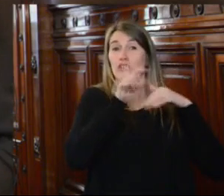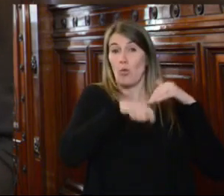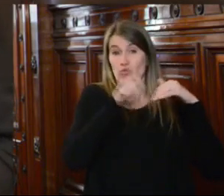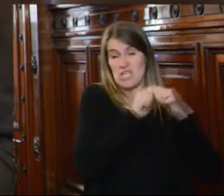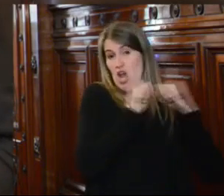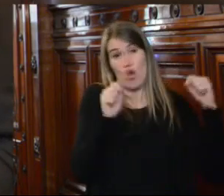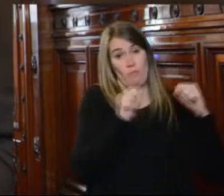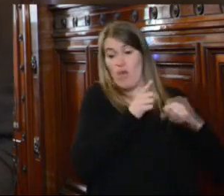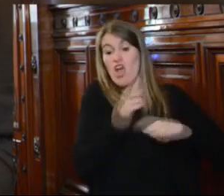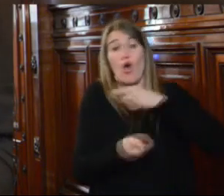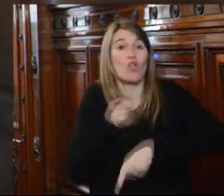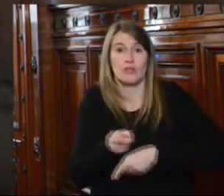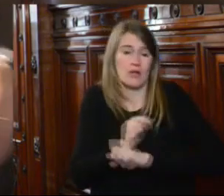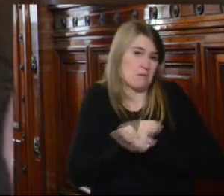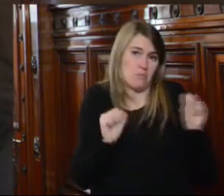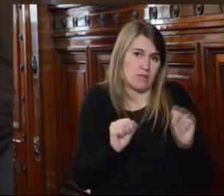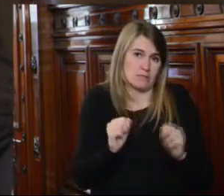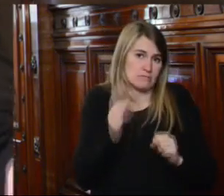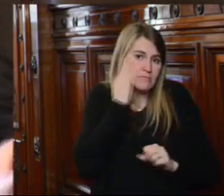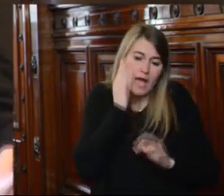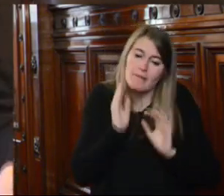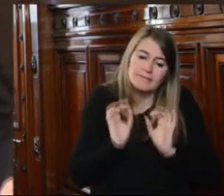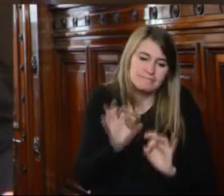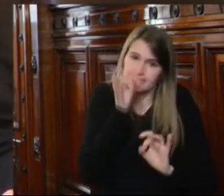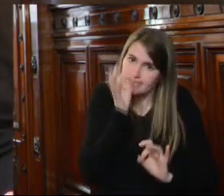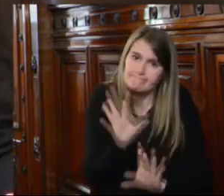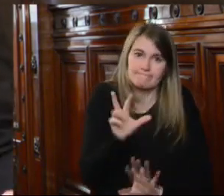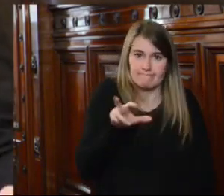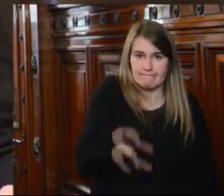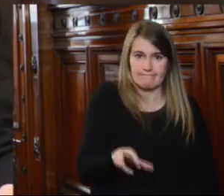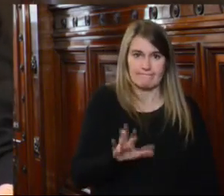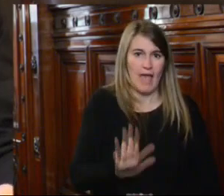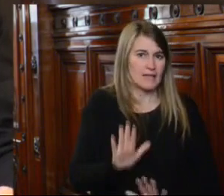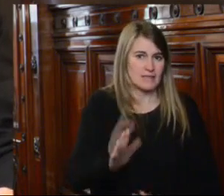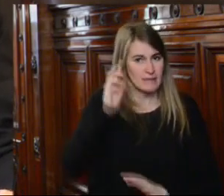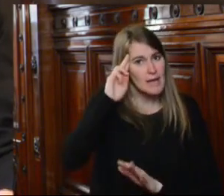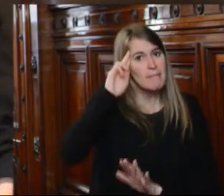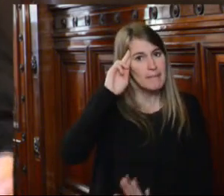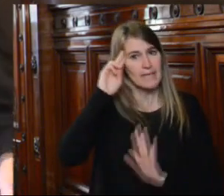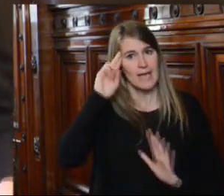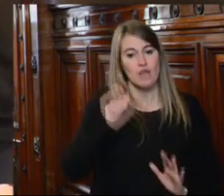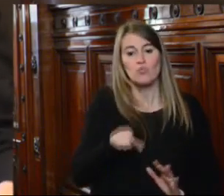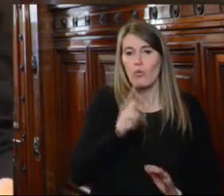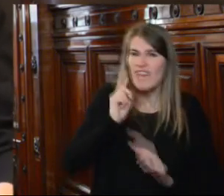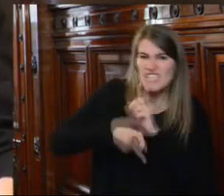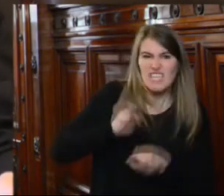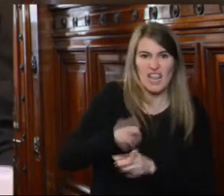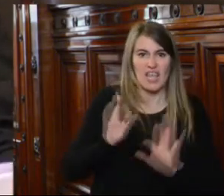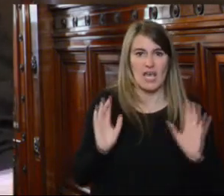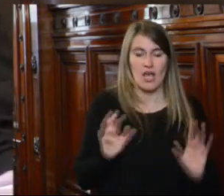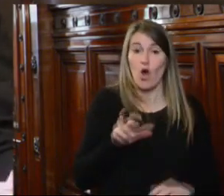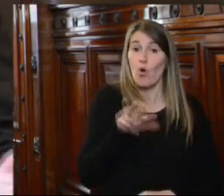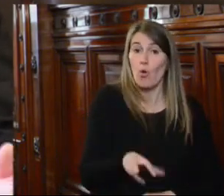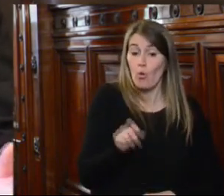sobre esa sentencia de la misma forma y también en el marco de este respeto por la independencia de los